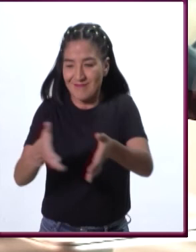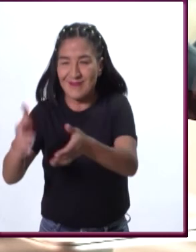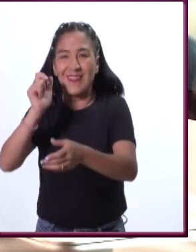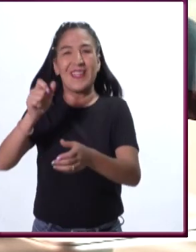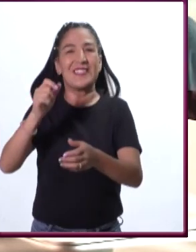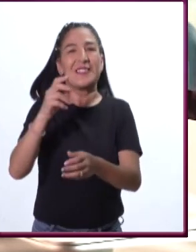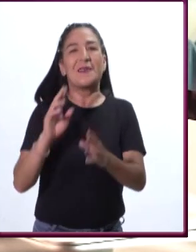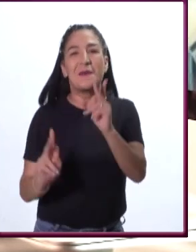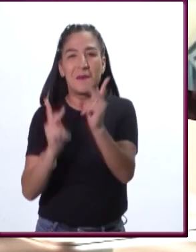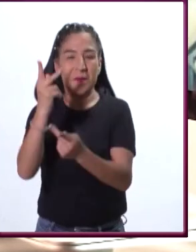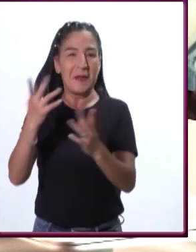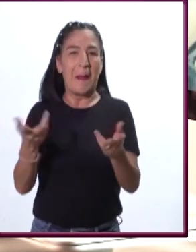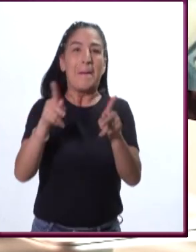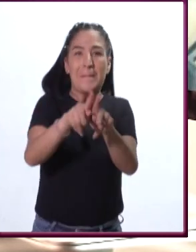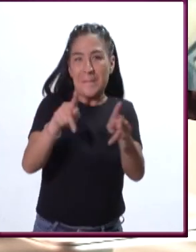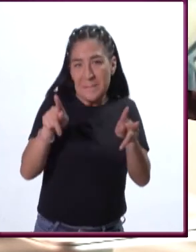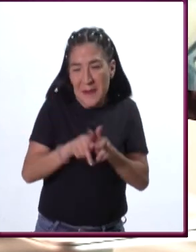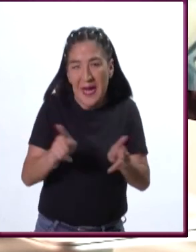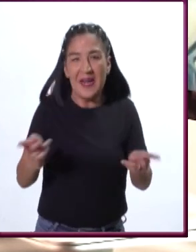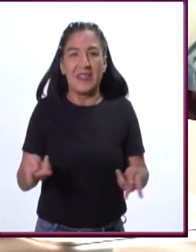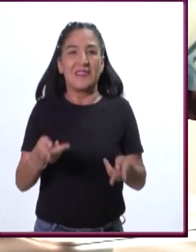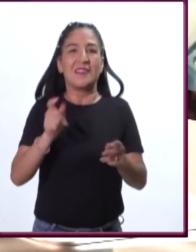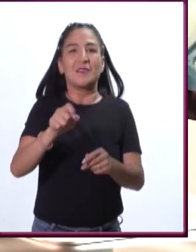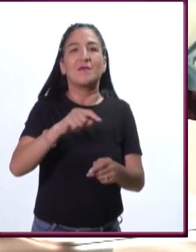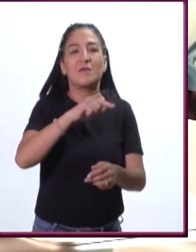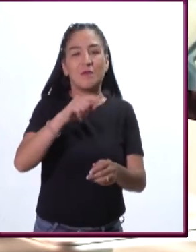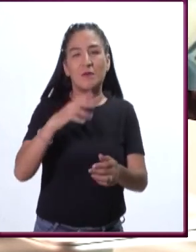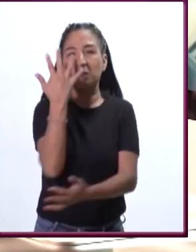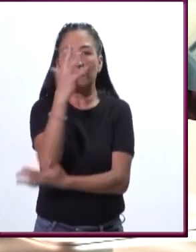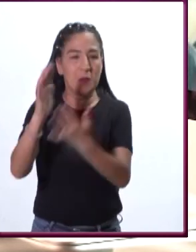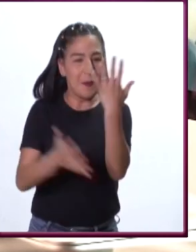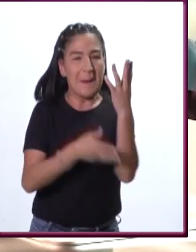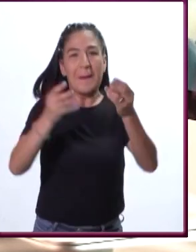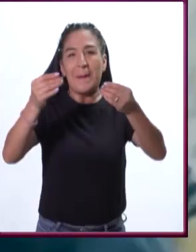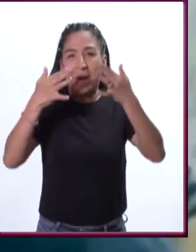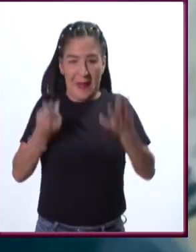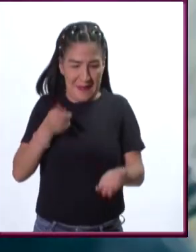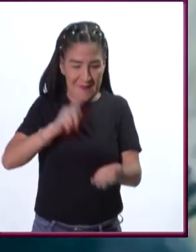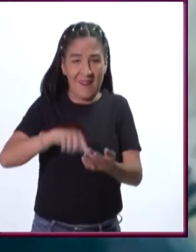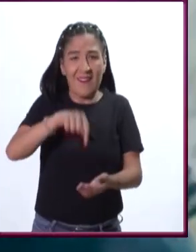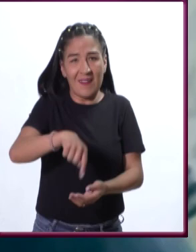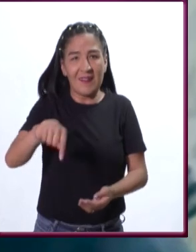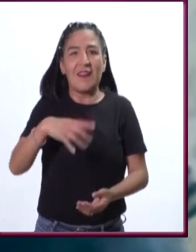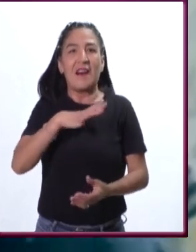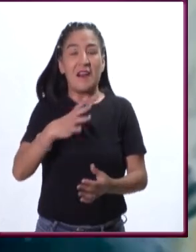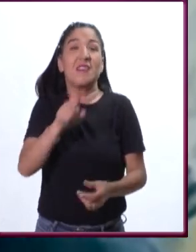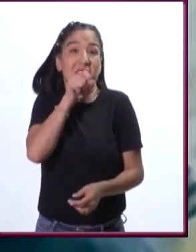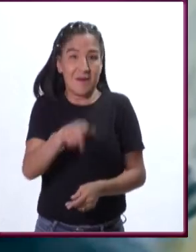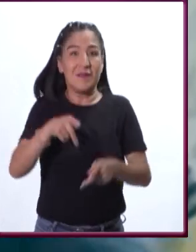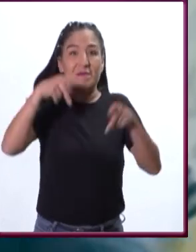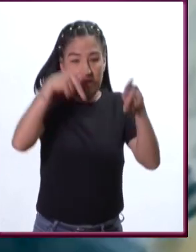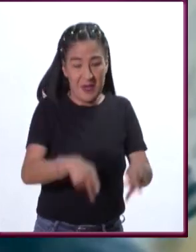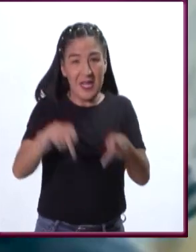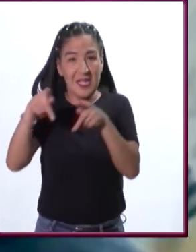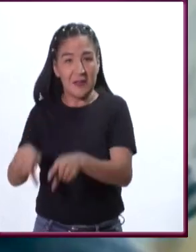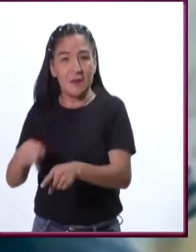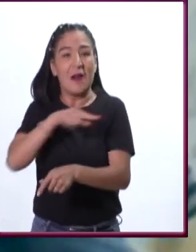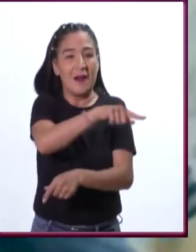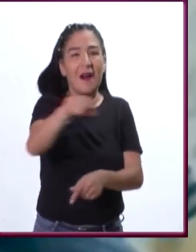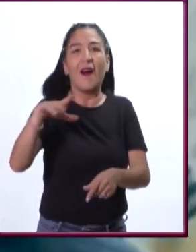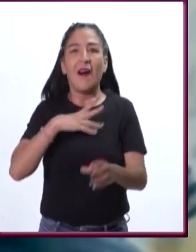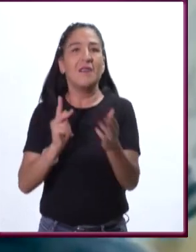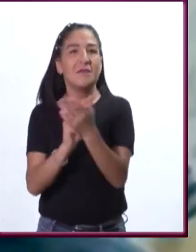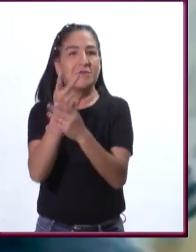vaya, no hablemos de los parques, de los bosques urbanos, hasta en los panteones, son